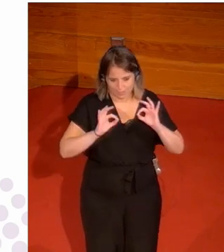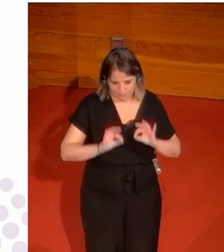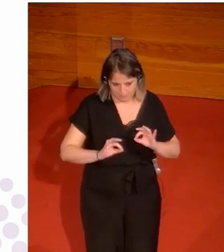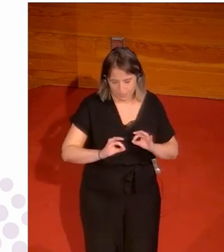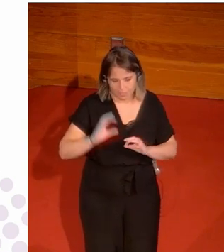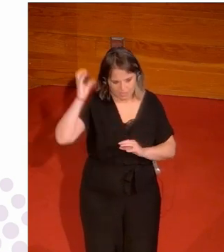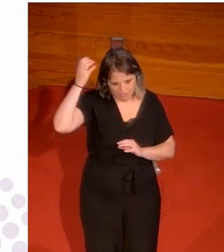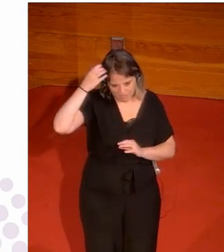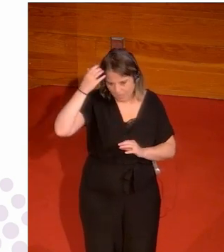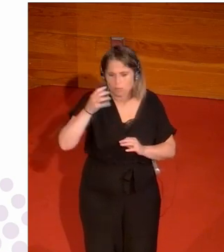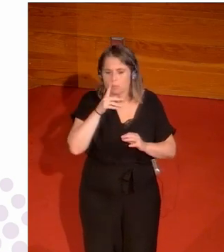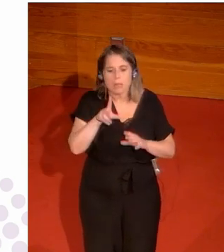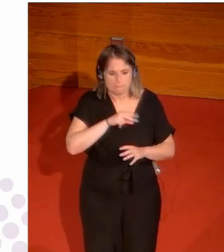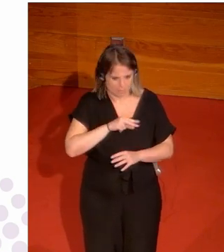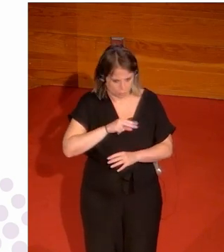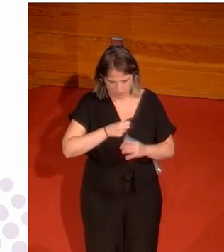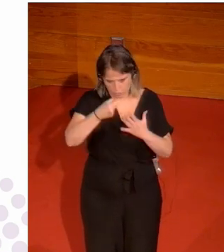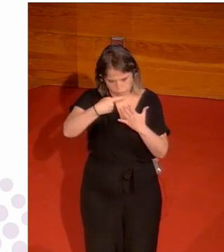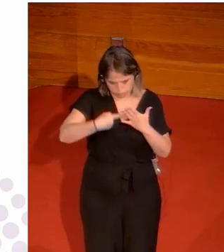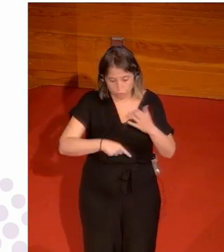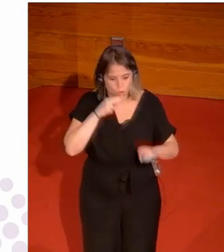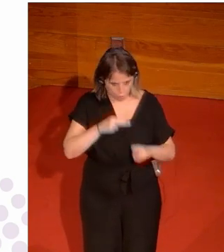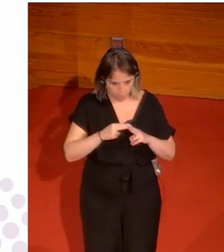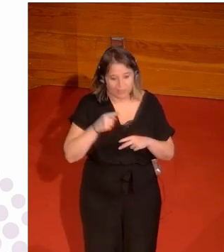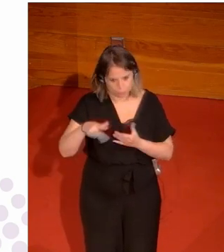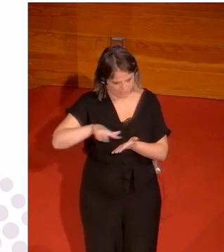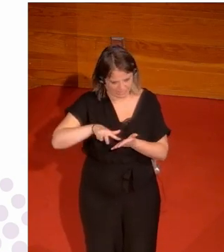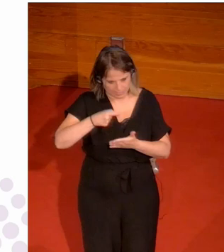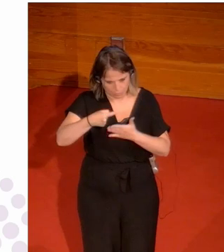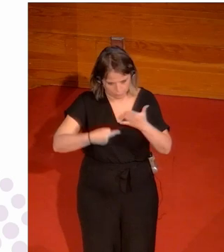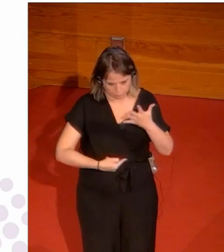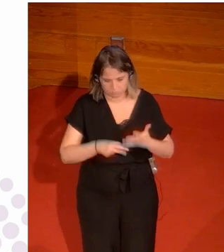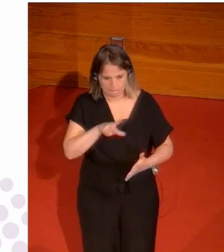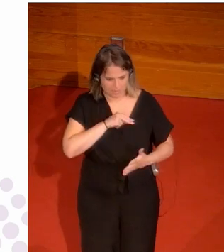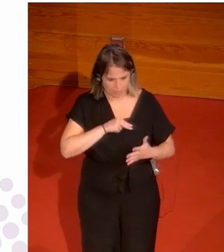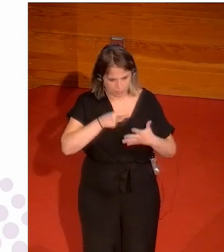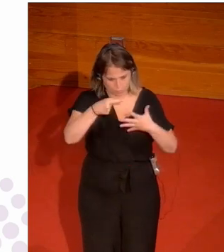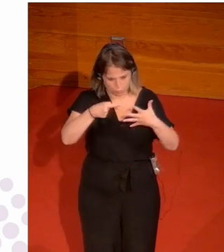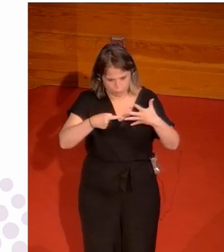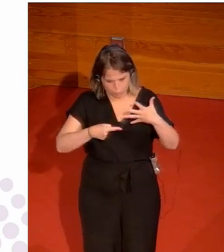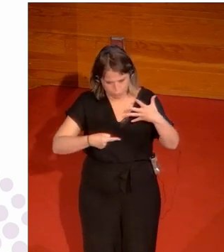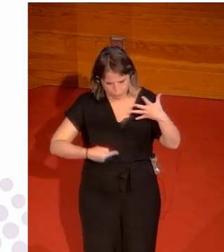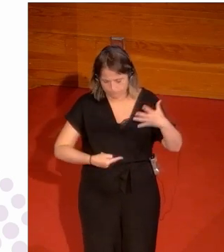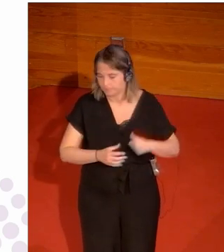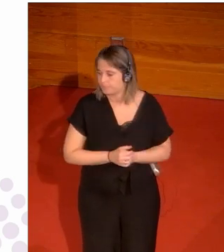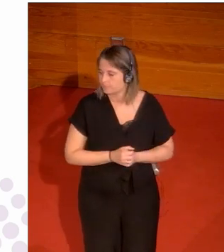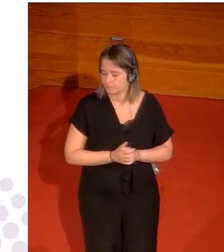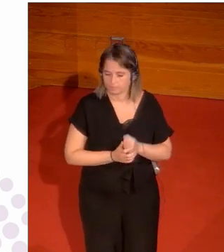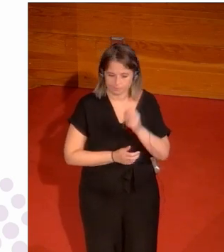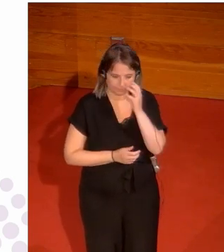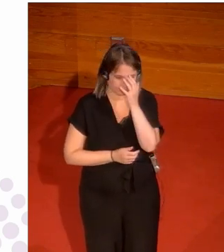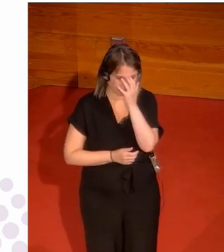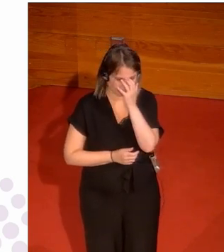Domina 2012-an, Kirol Kontseiu Gorenak emandakoa, CSD-ek, aurkezle onenaren